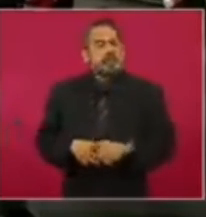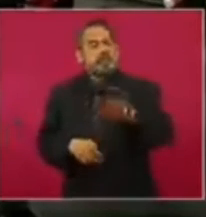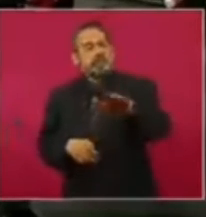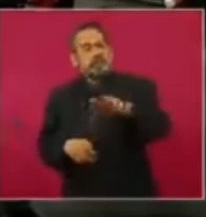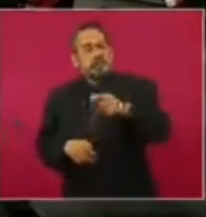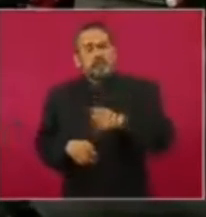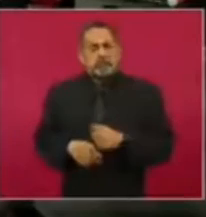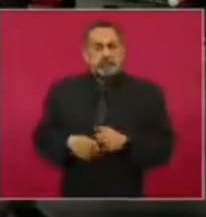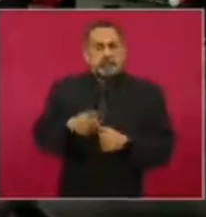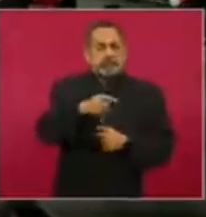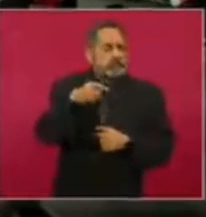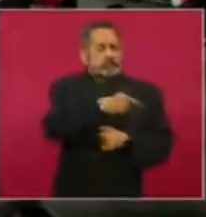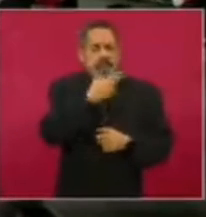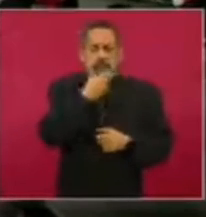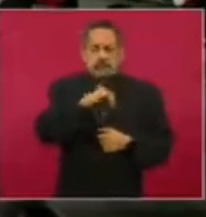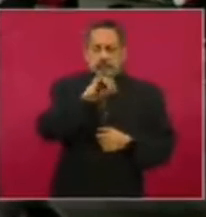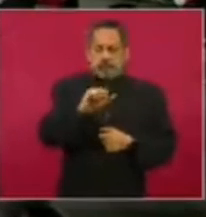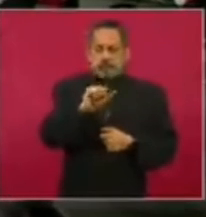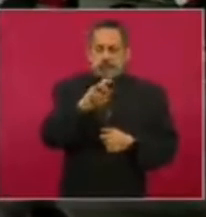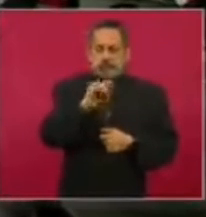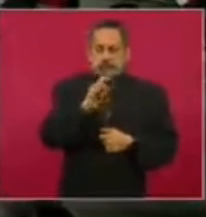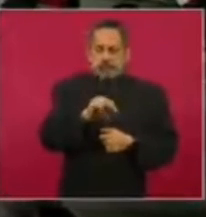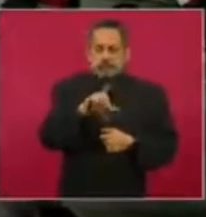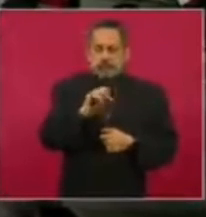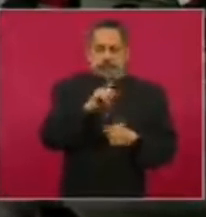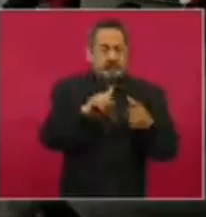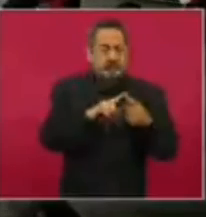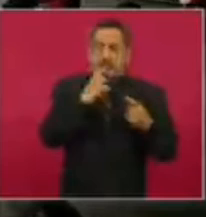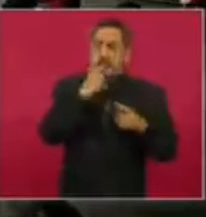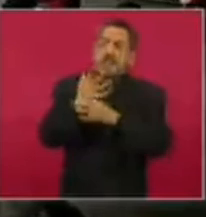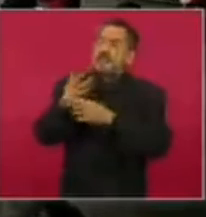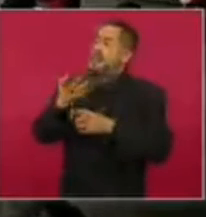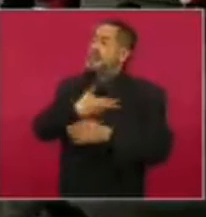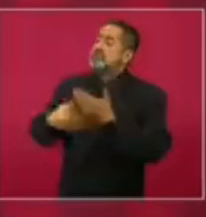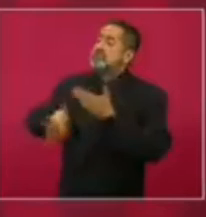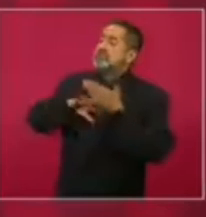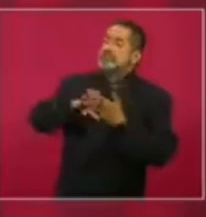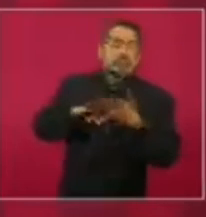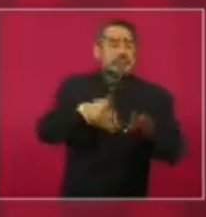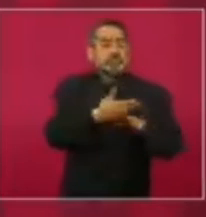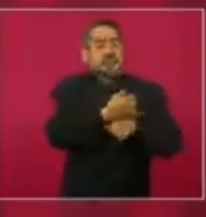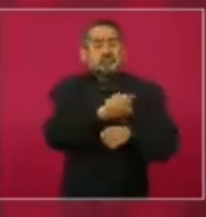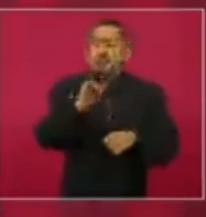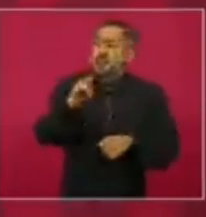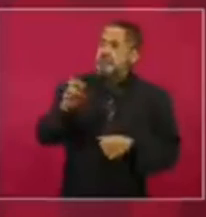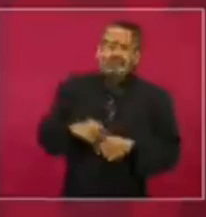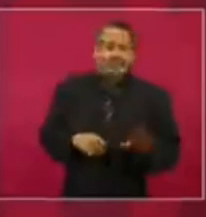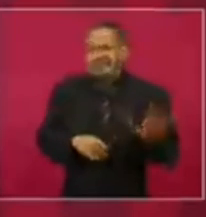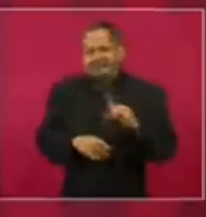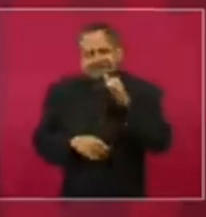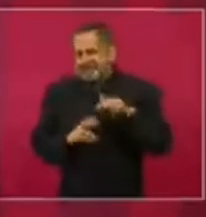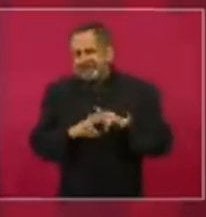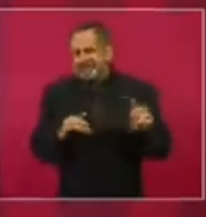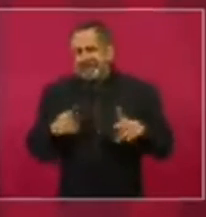señala Joaquín López por parte del presidente en contra del INE? No, no, no hay ni por parte del presidente